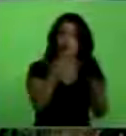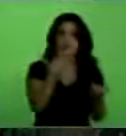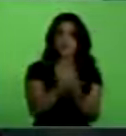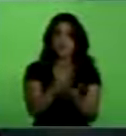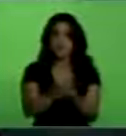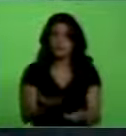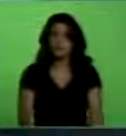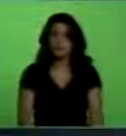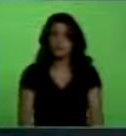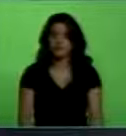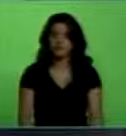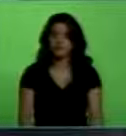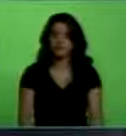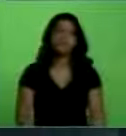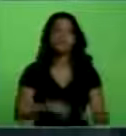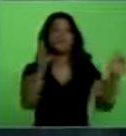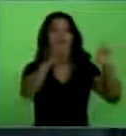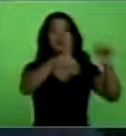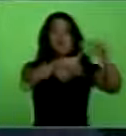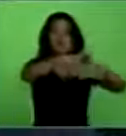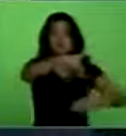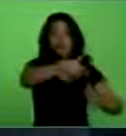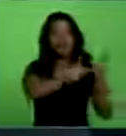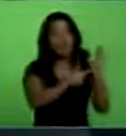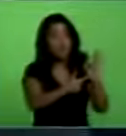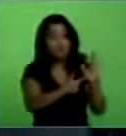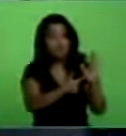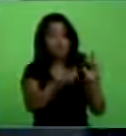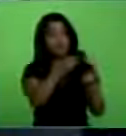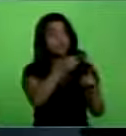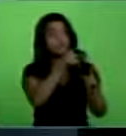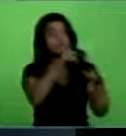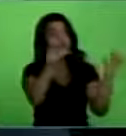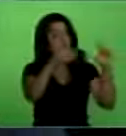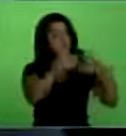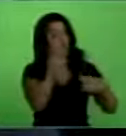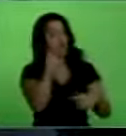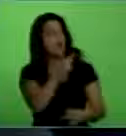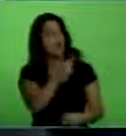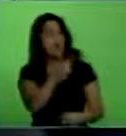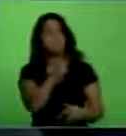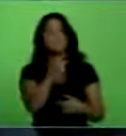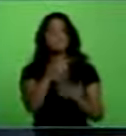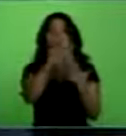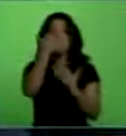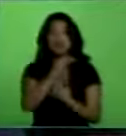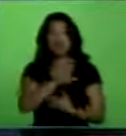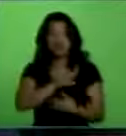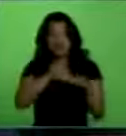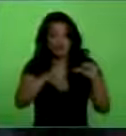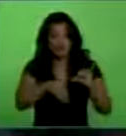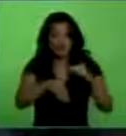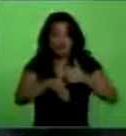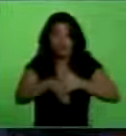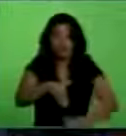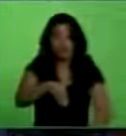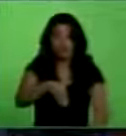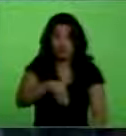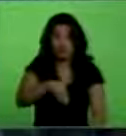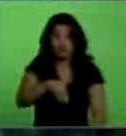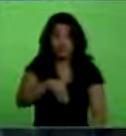Así que Telesur demostró que los proyectos suristas, los proyectos del sur,